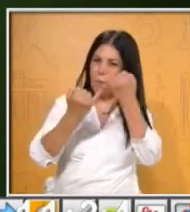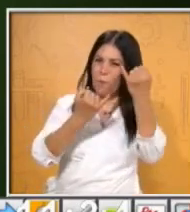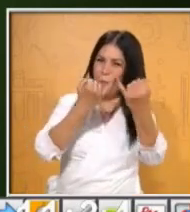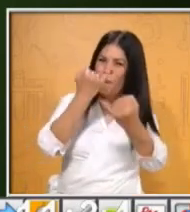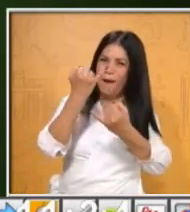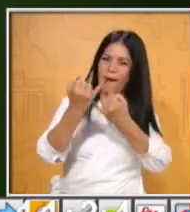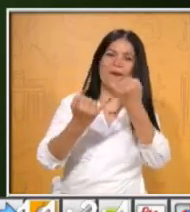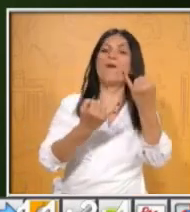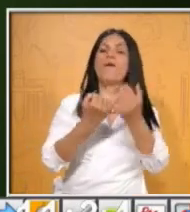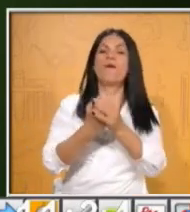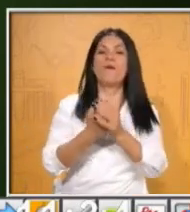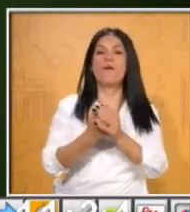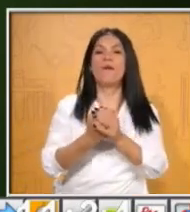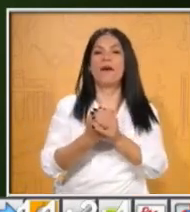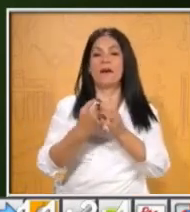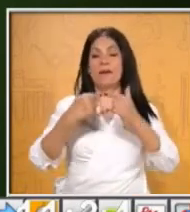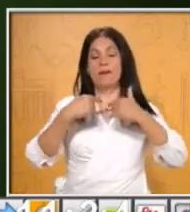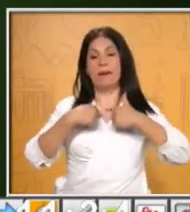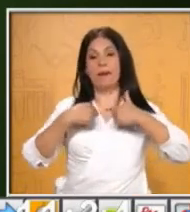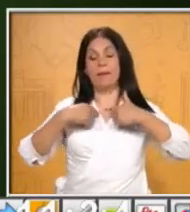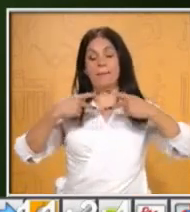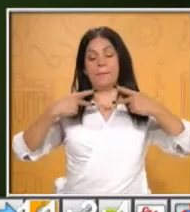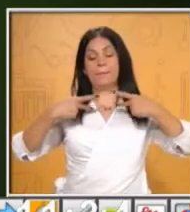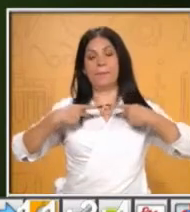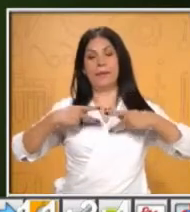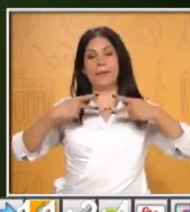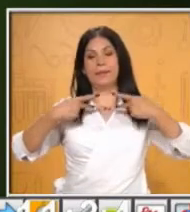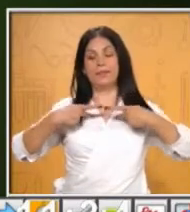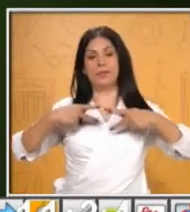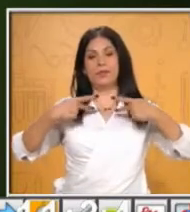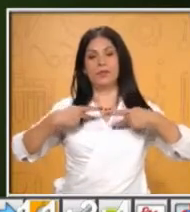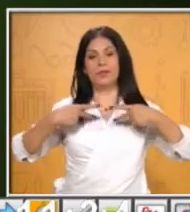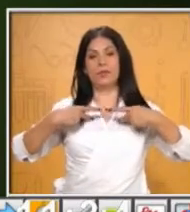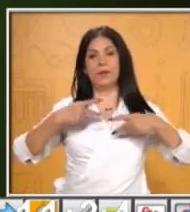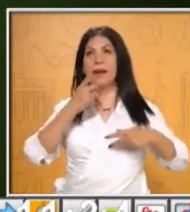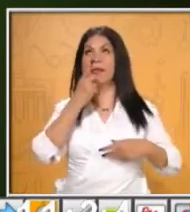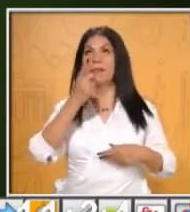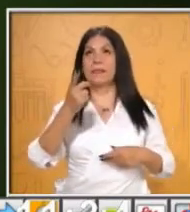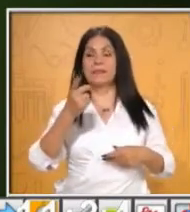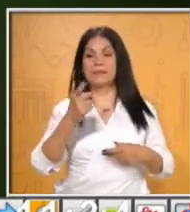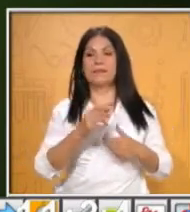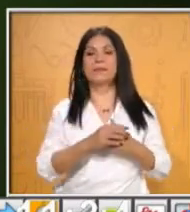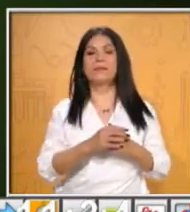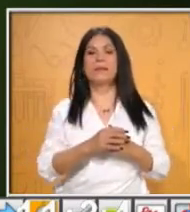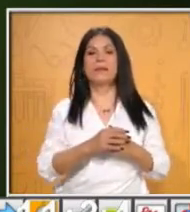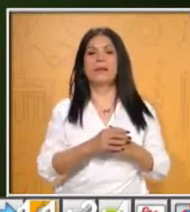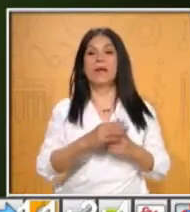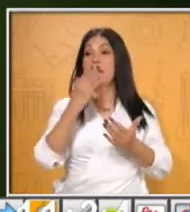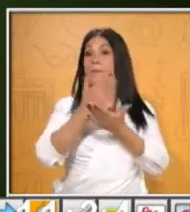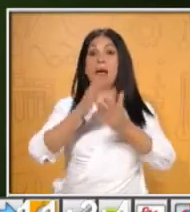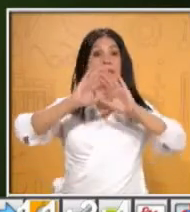Basta, la primera persona que termina dice Basta y la otra persona, ¿qué tiene que hacer?